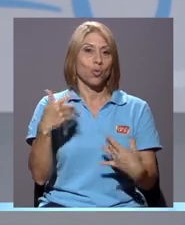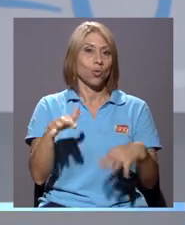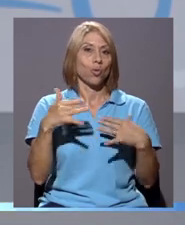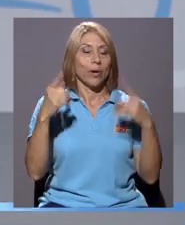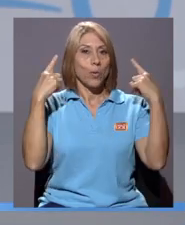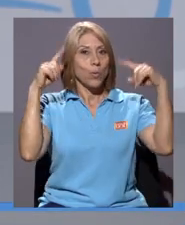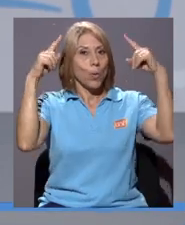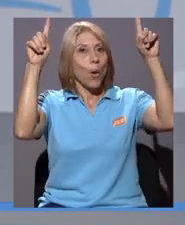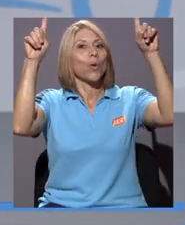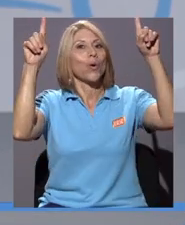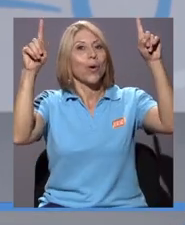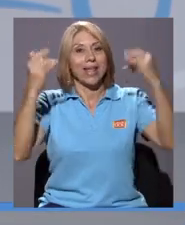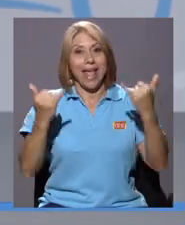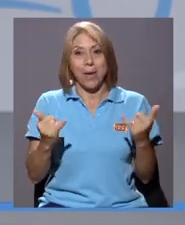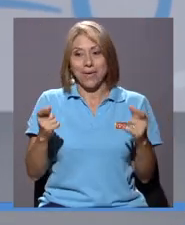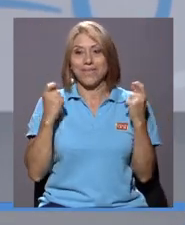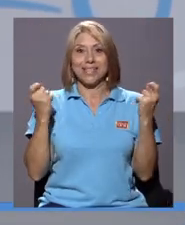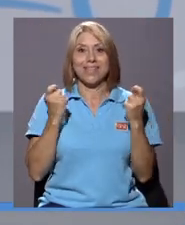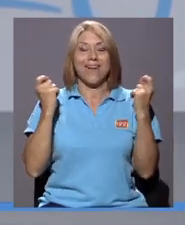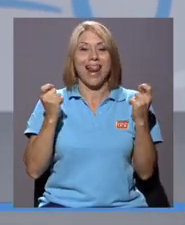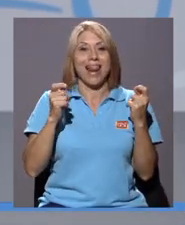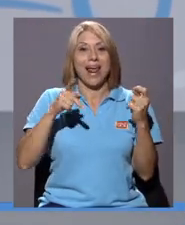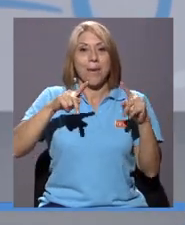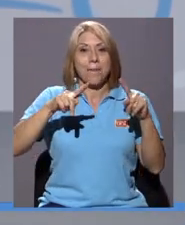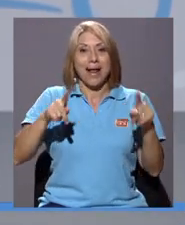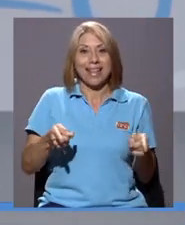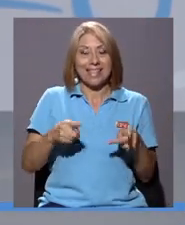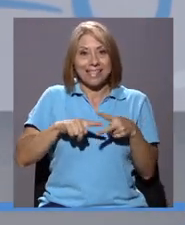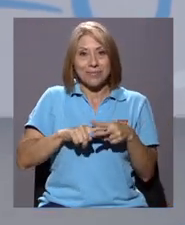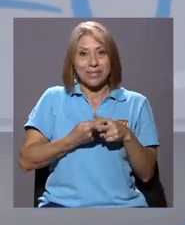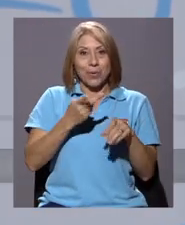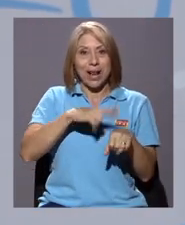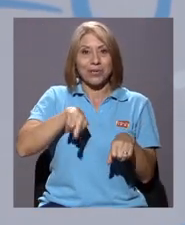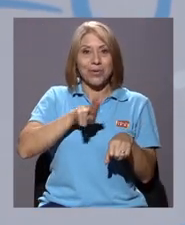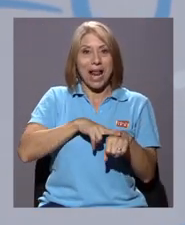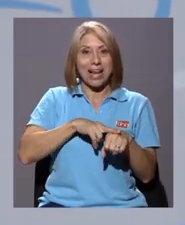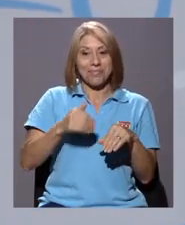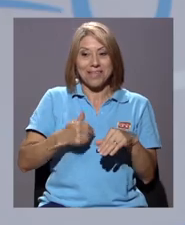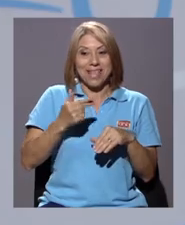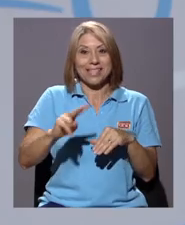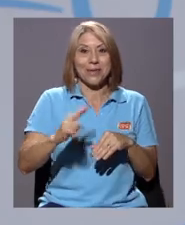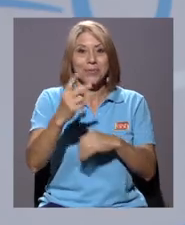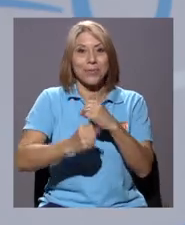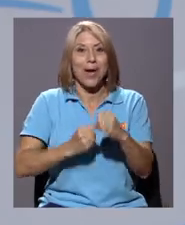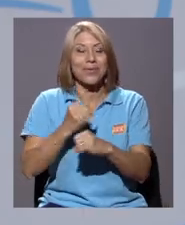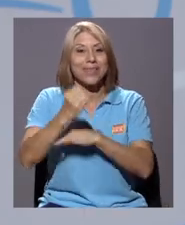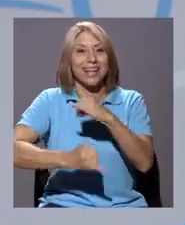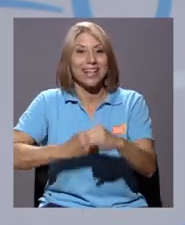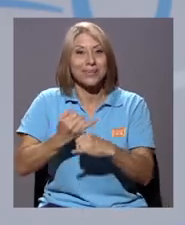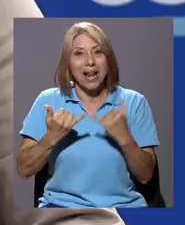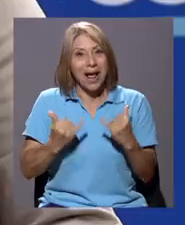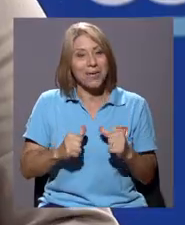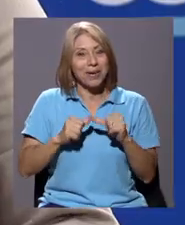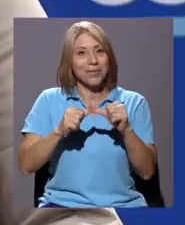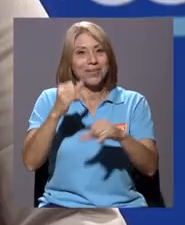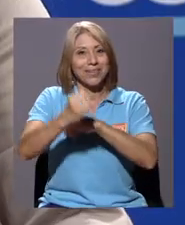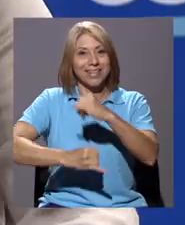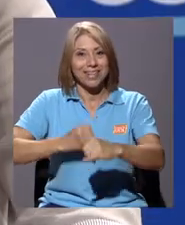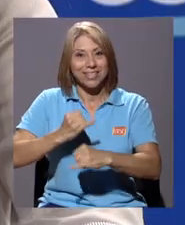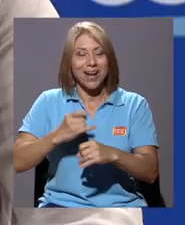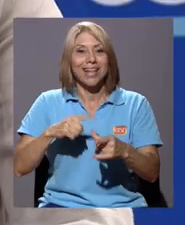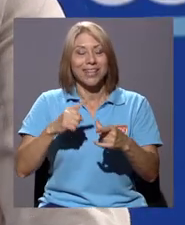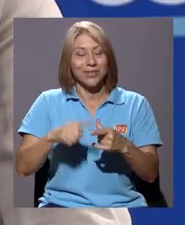haber convertido paréntesis, que empezó nacional y ya el segundo año se hizo internacional y ahora sigue siendo internacional. Entonces,